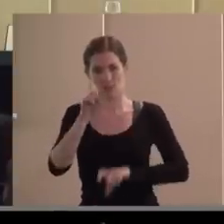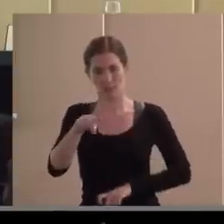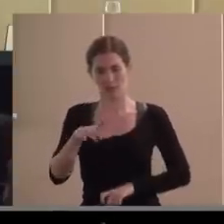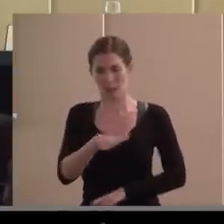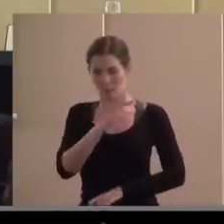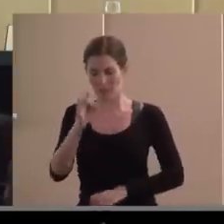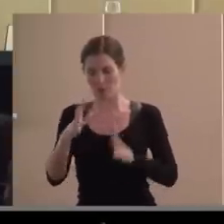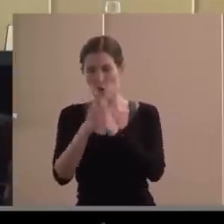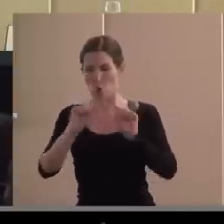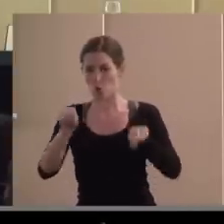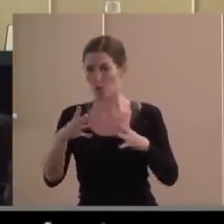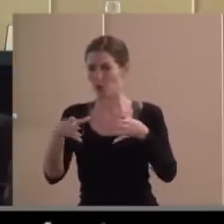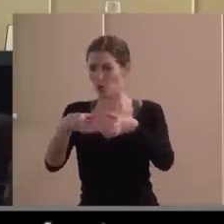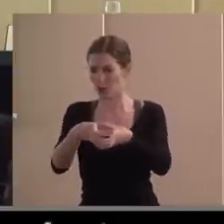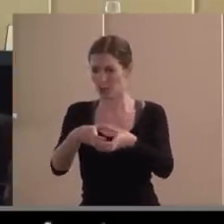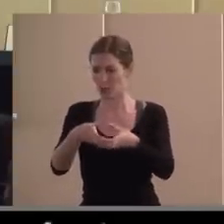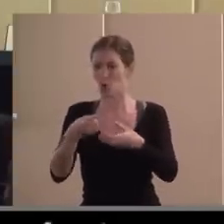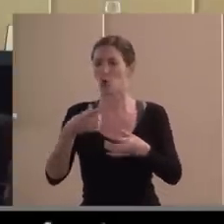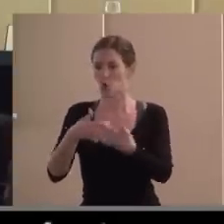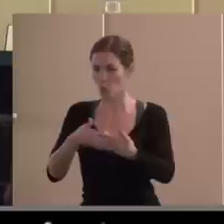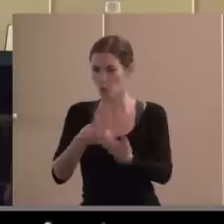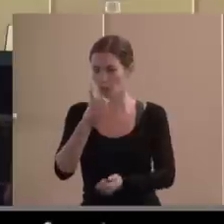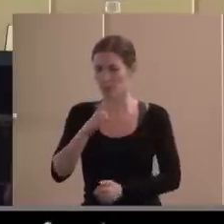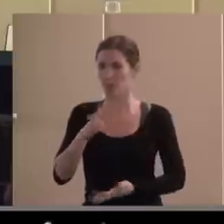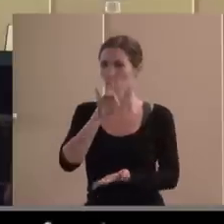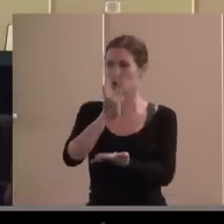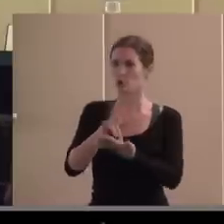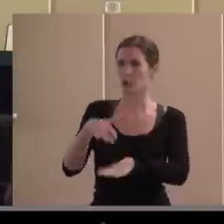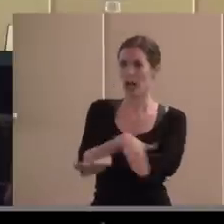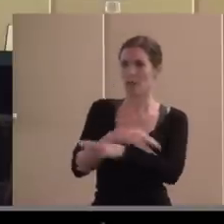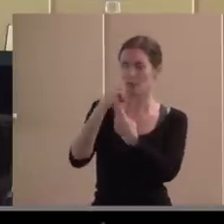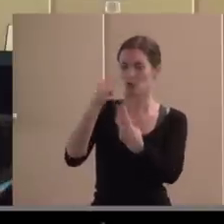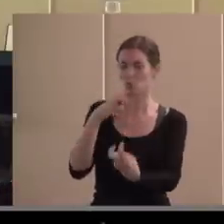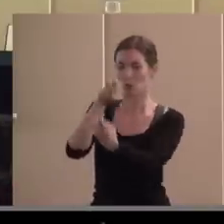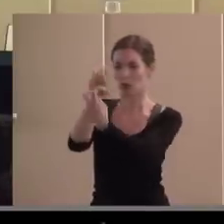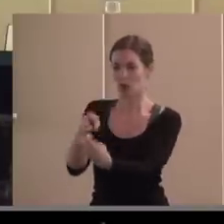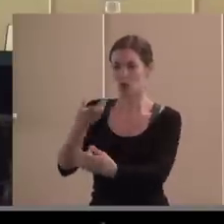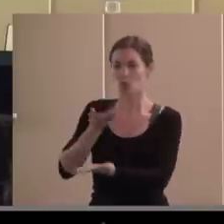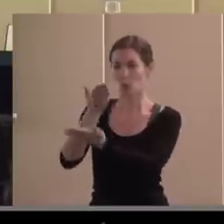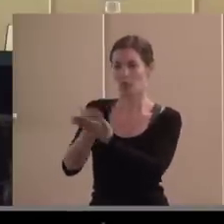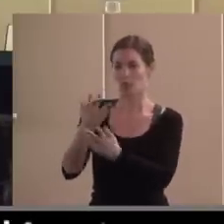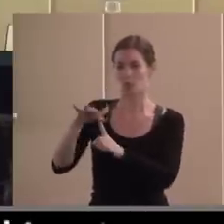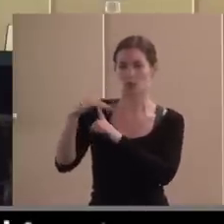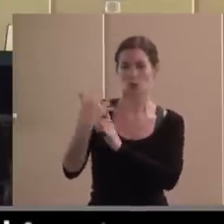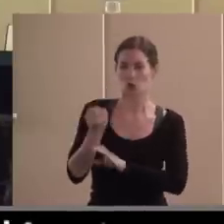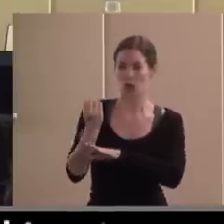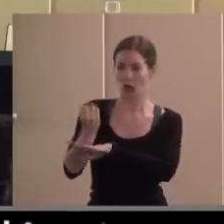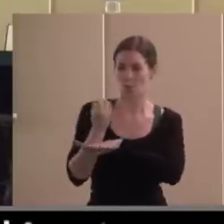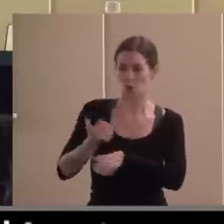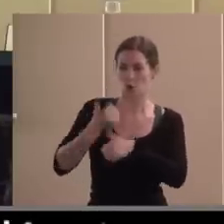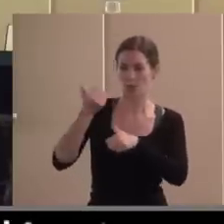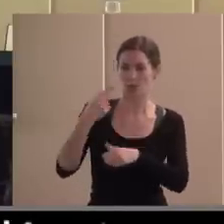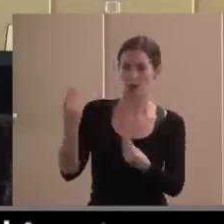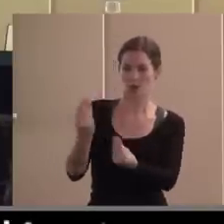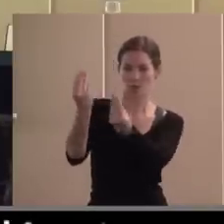pero cuando vamos delante de la administración, pedimos más apoyo, un marco normativo más favorable para que estén mejor. Bueno, llega a ser una